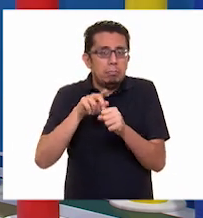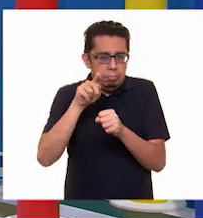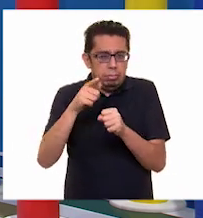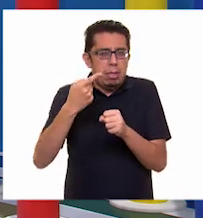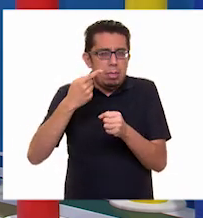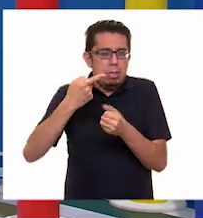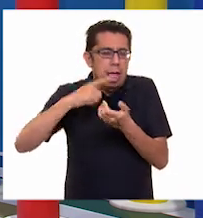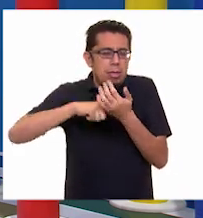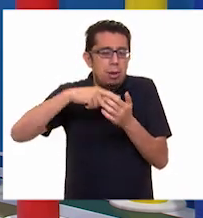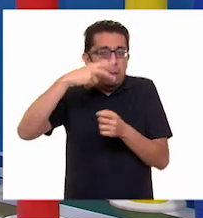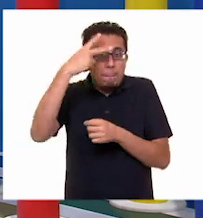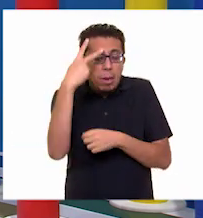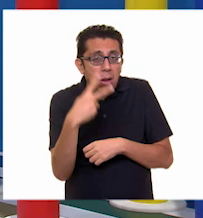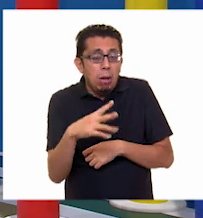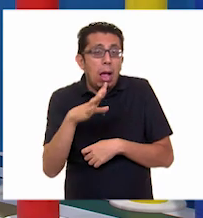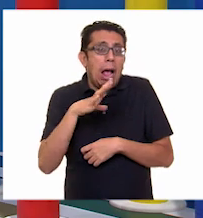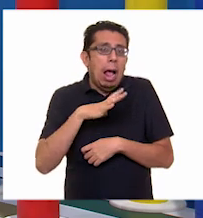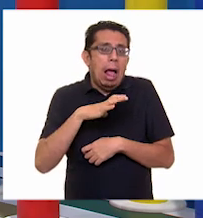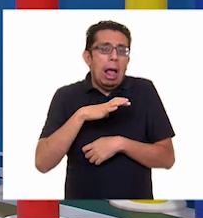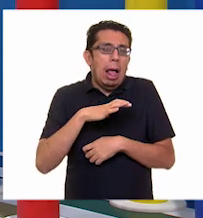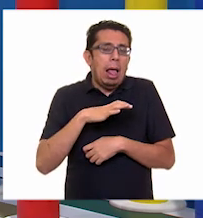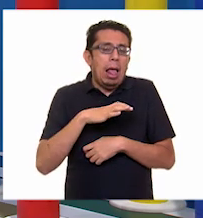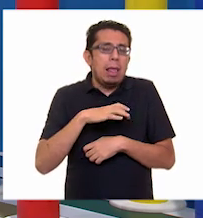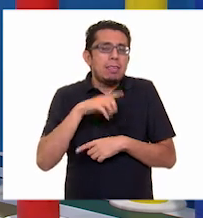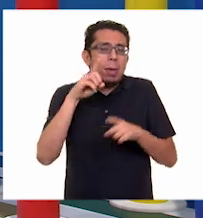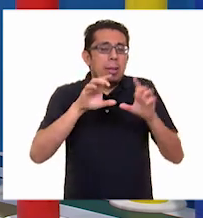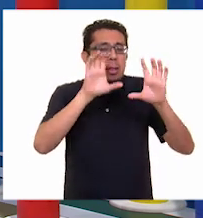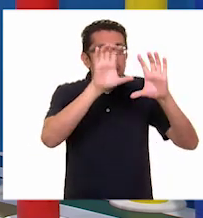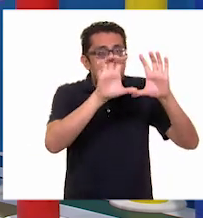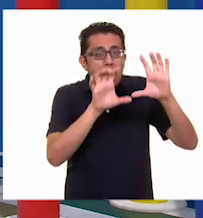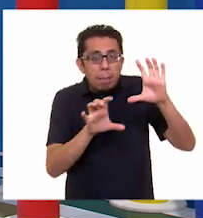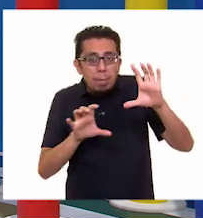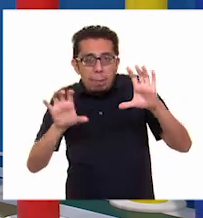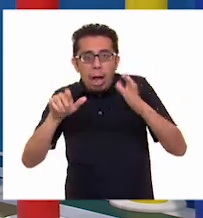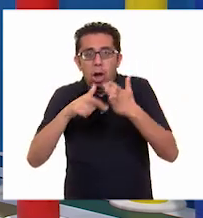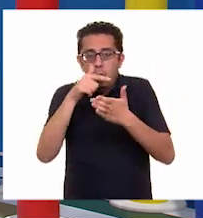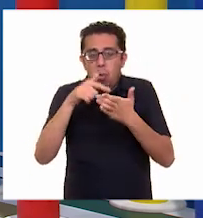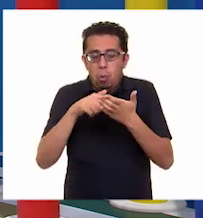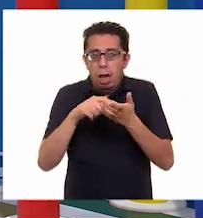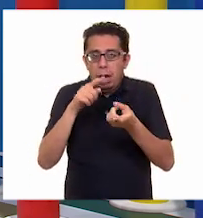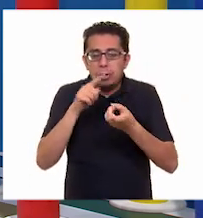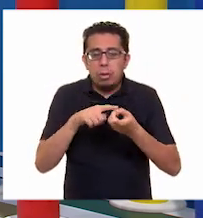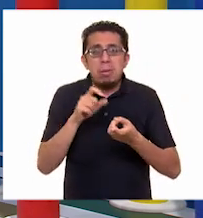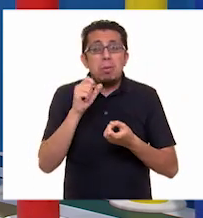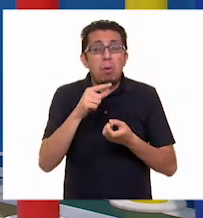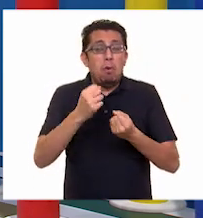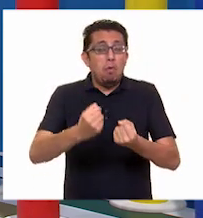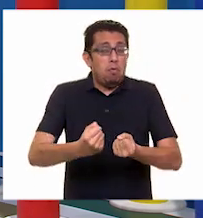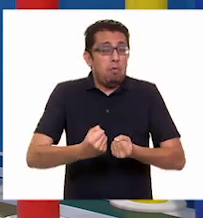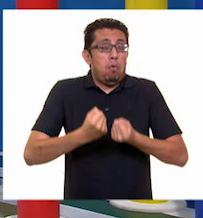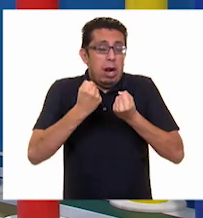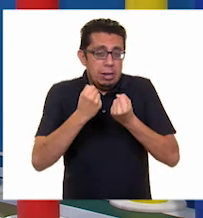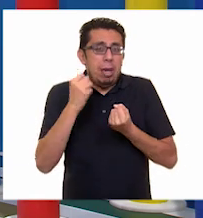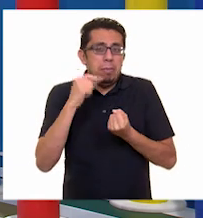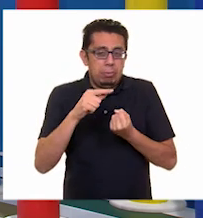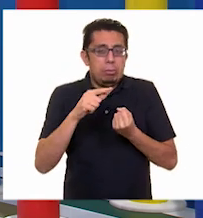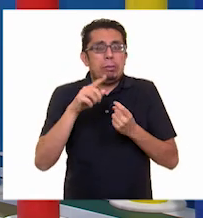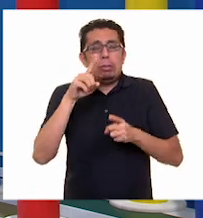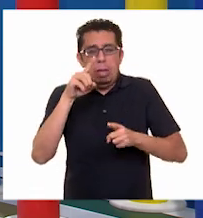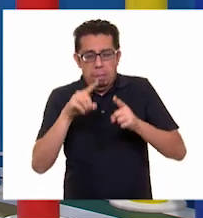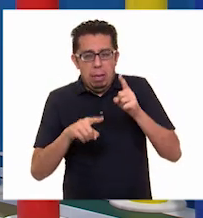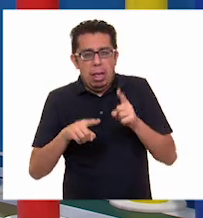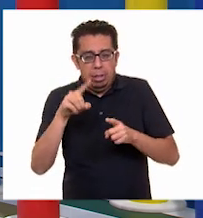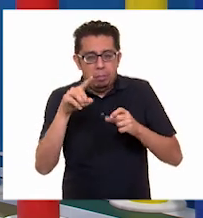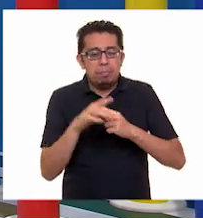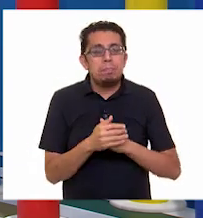nacional varían de una región a otra y la intensidad con la que se manifiestan también puede ser distinta. Por ello,